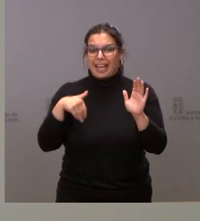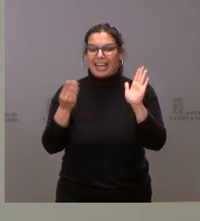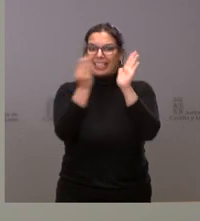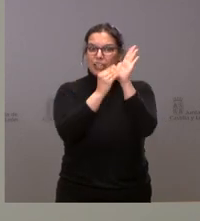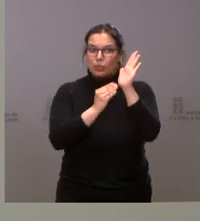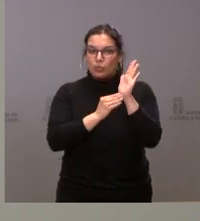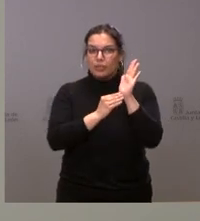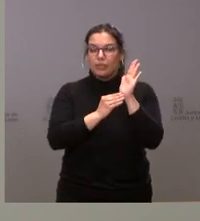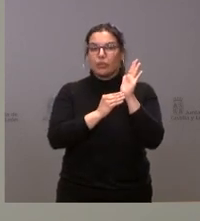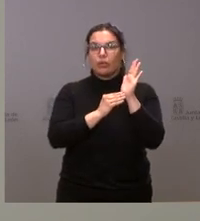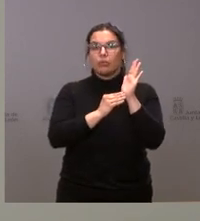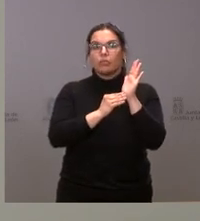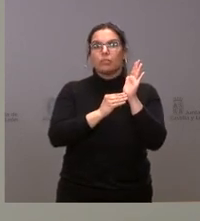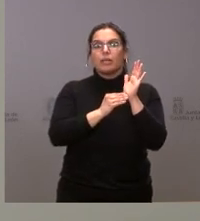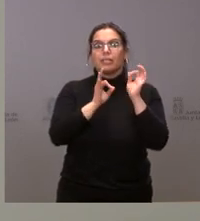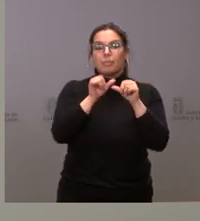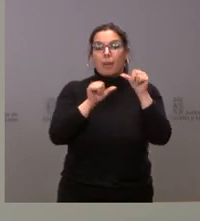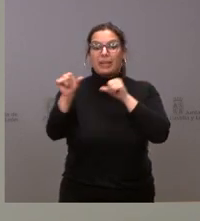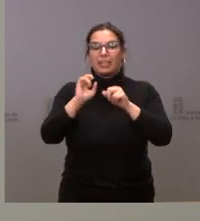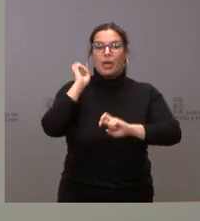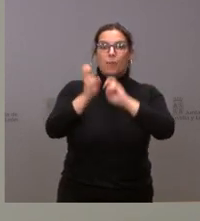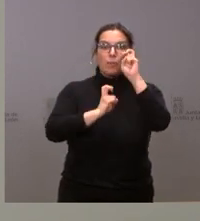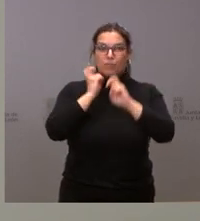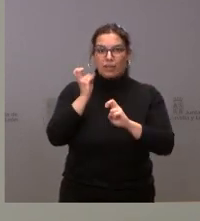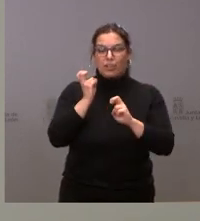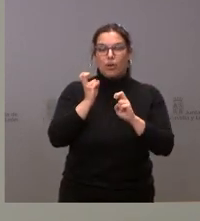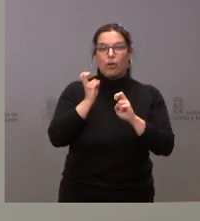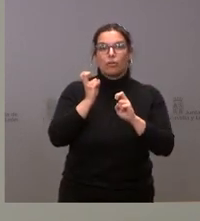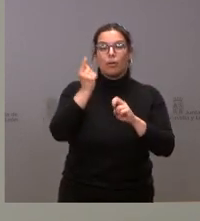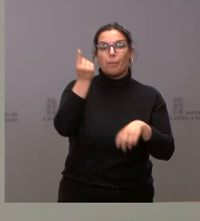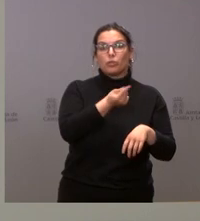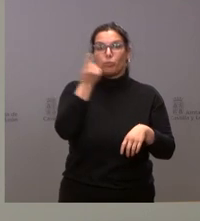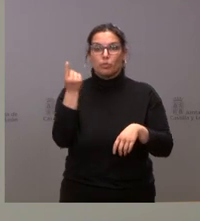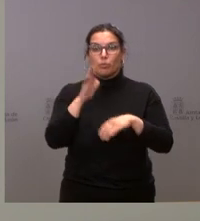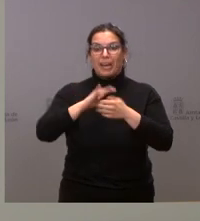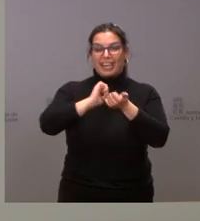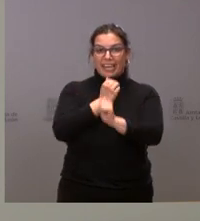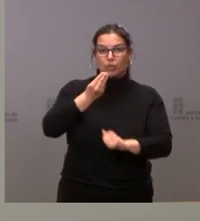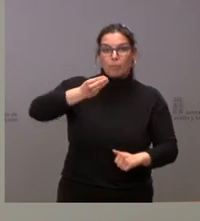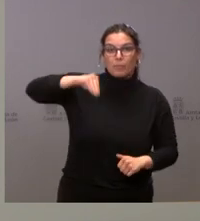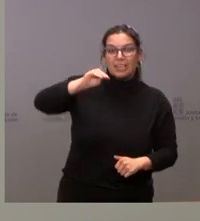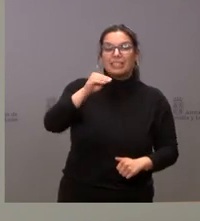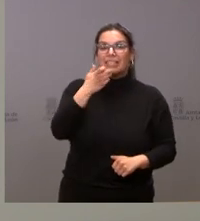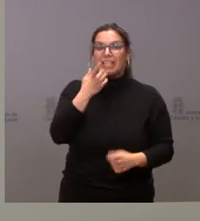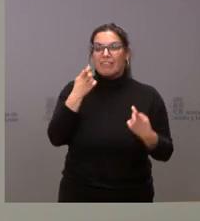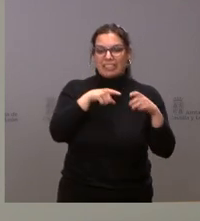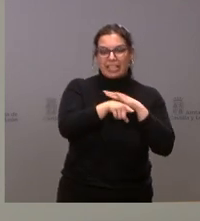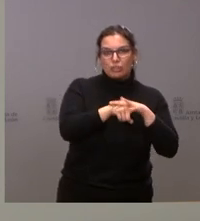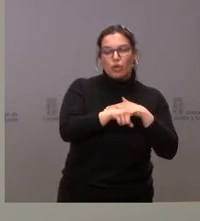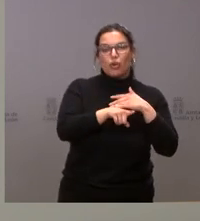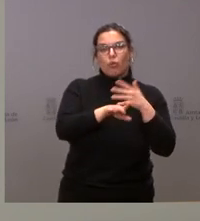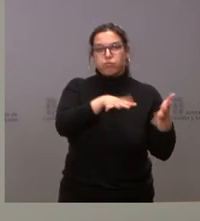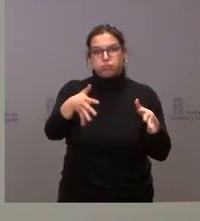para las modificaciones presupuestarias, fundamentalmente generaciones de créditos e incorporaciones de crédito, en relación con la gestión y ejecución y